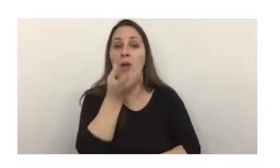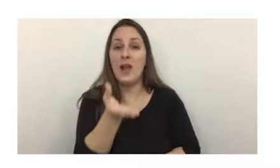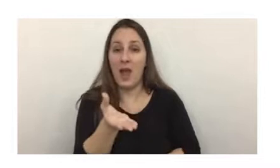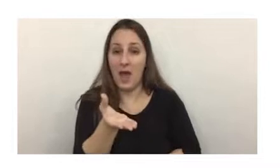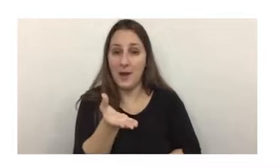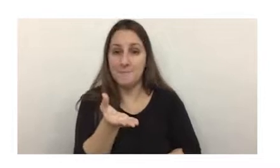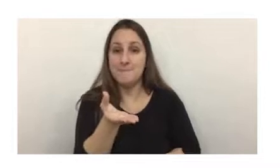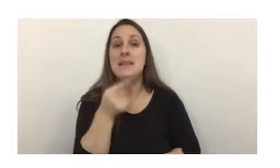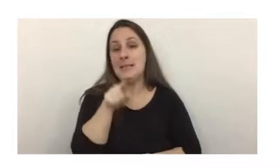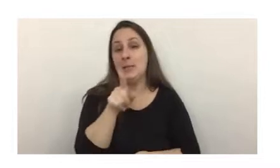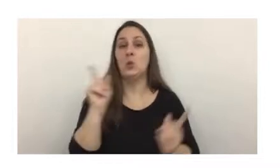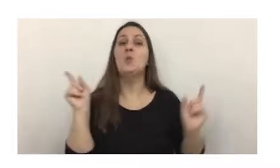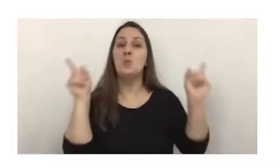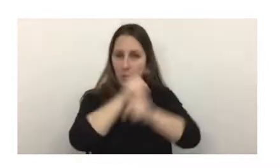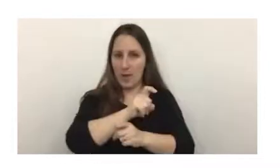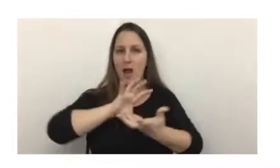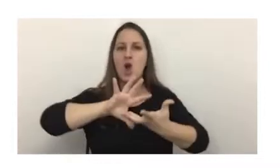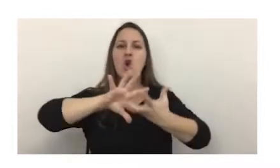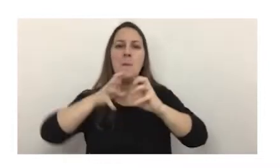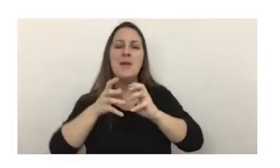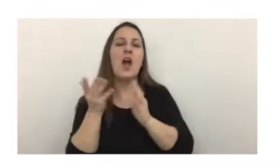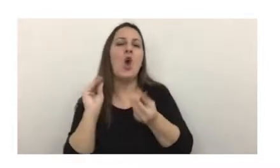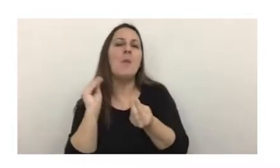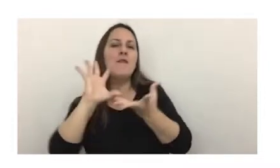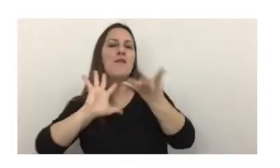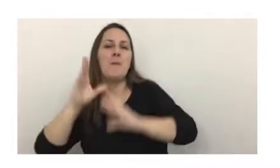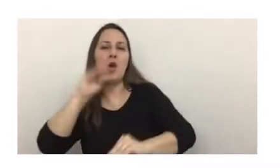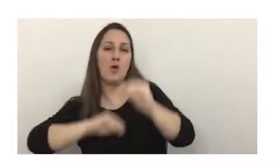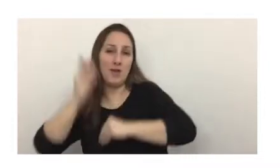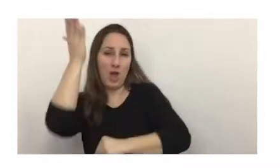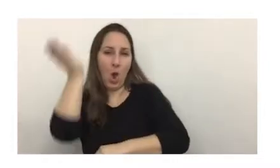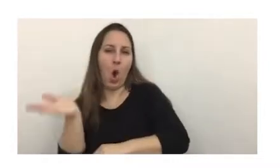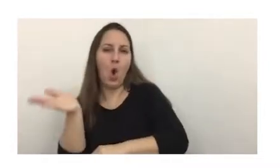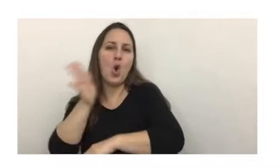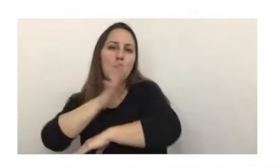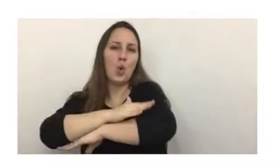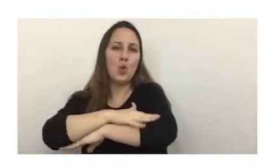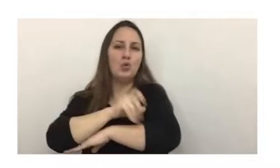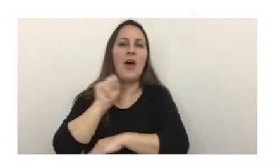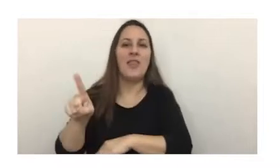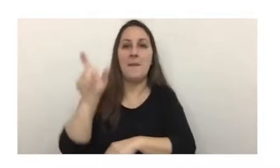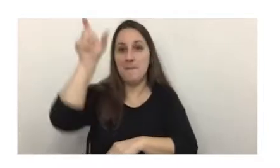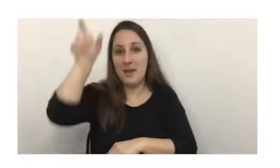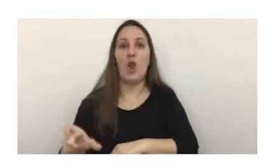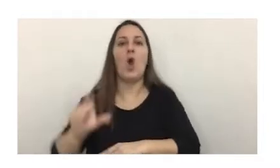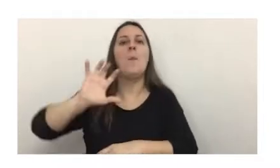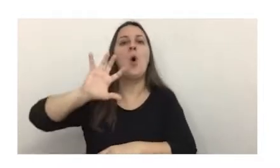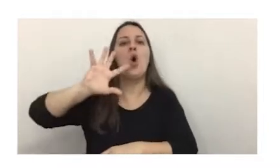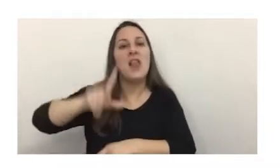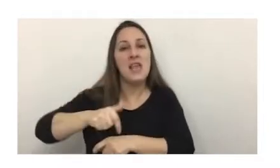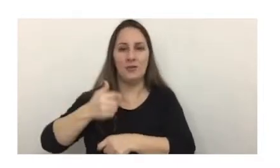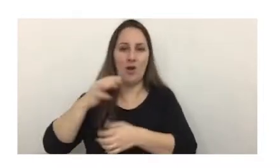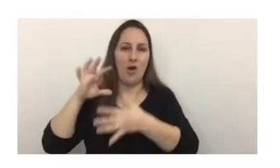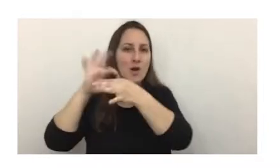inconveniente que sin duda repercute en la configuración de la conducta típica atribuible a su objeto como delito fiscal y además